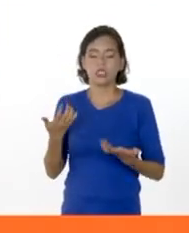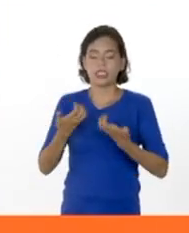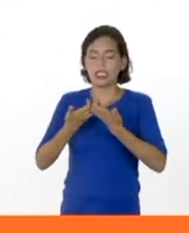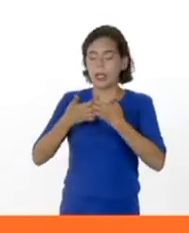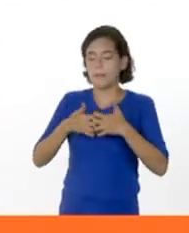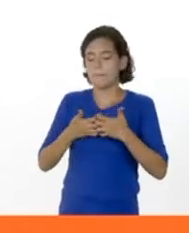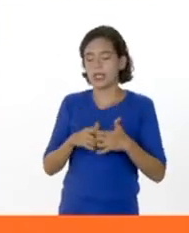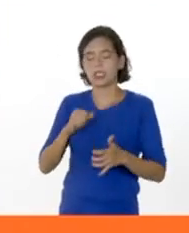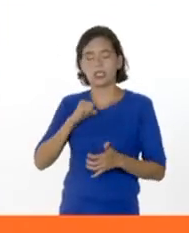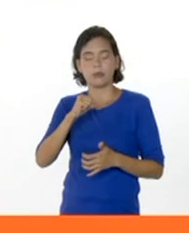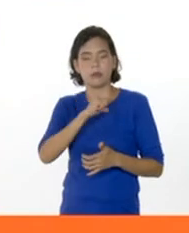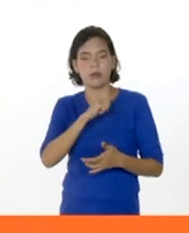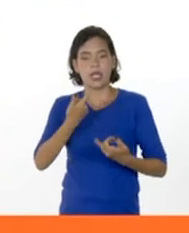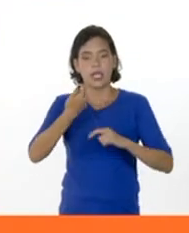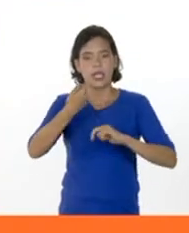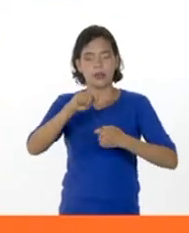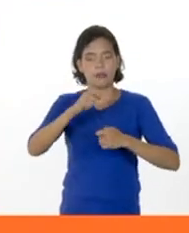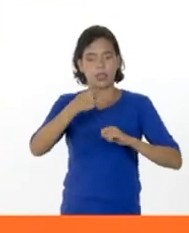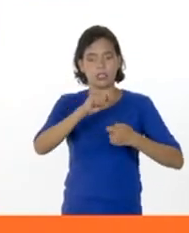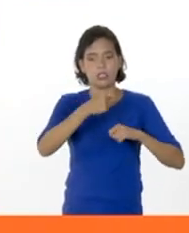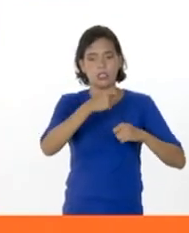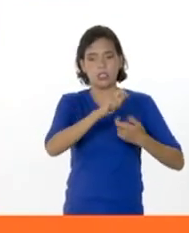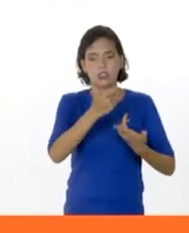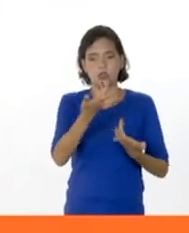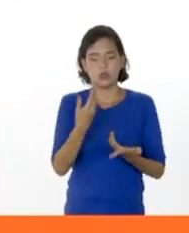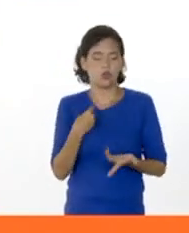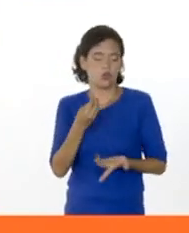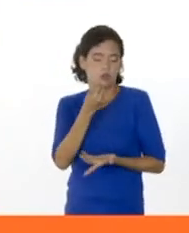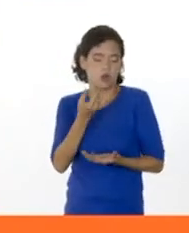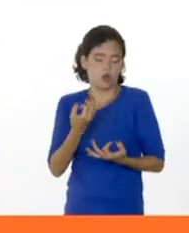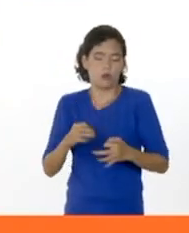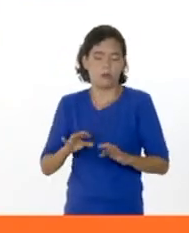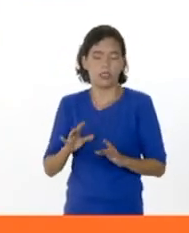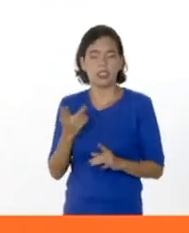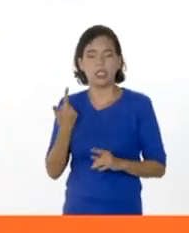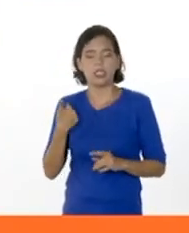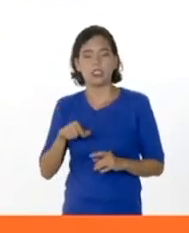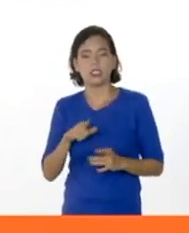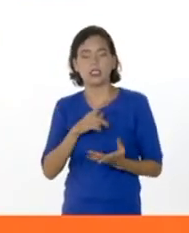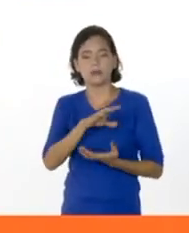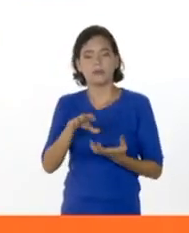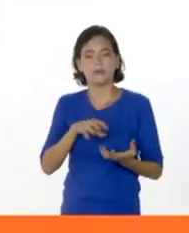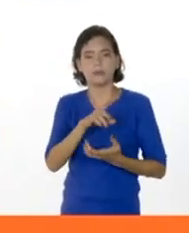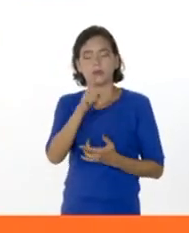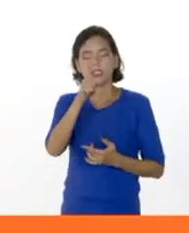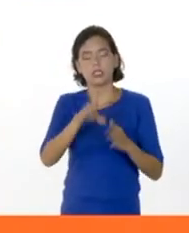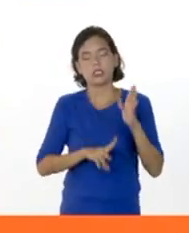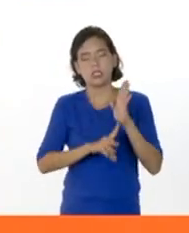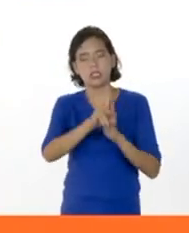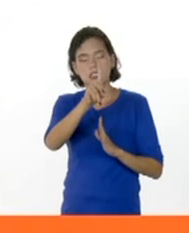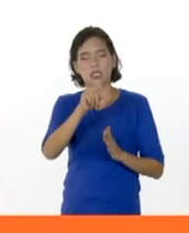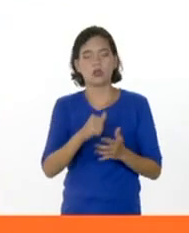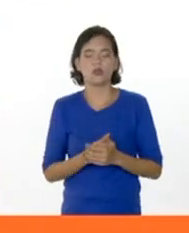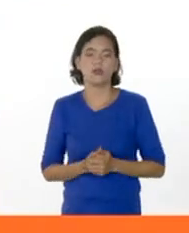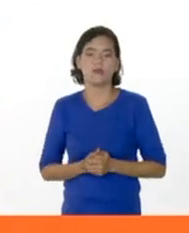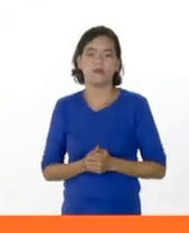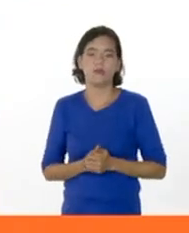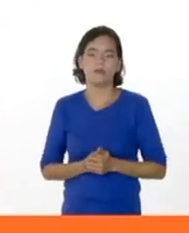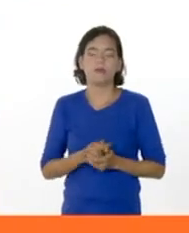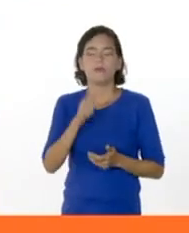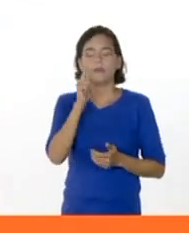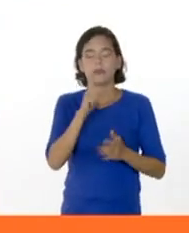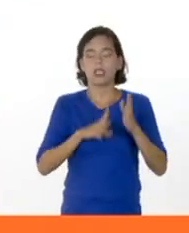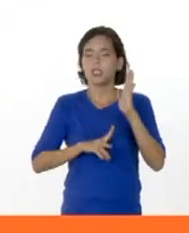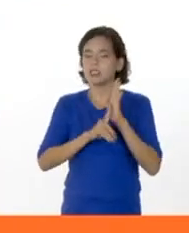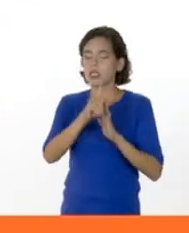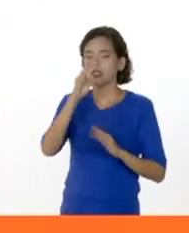que venden estos productos que uno consume normalmente, tienen un efecto secundario en ese desarrollo metabólico, en ese desarrollo